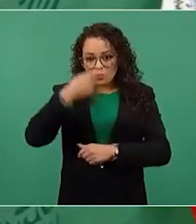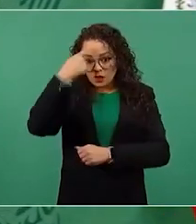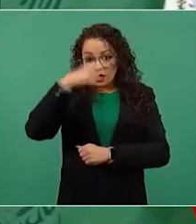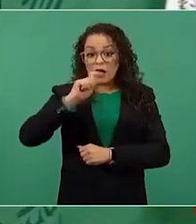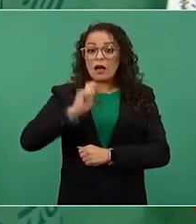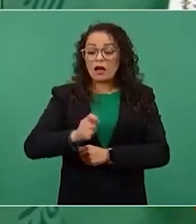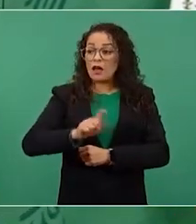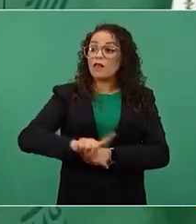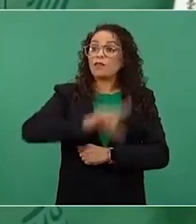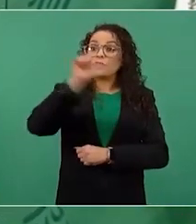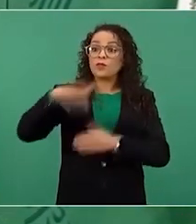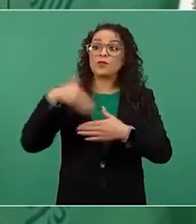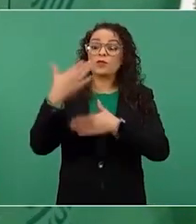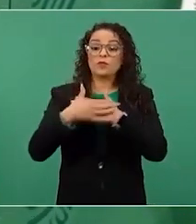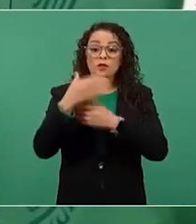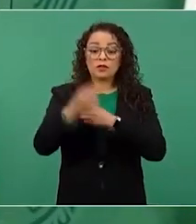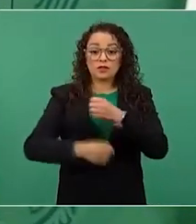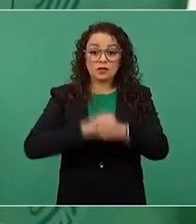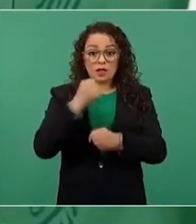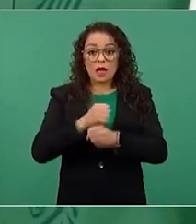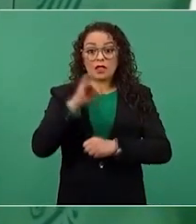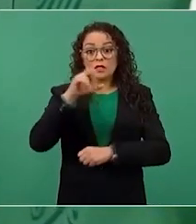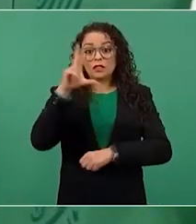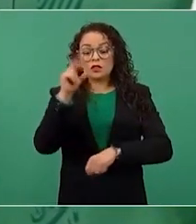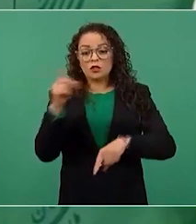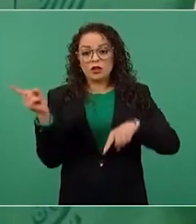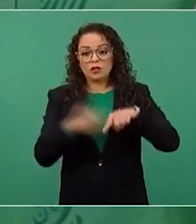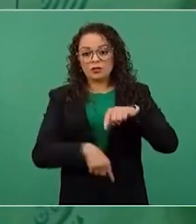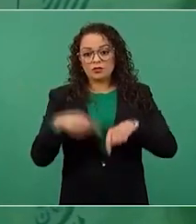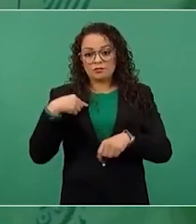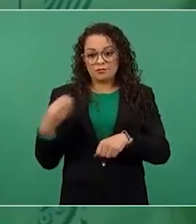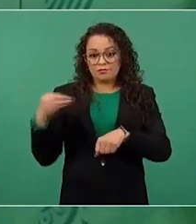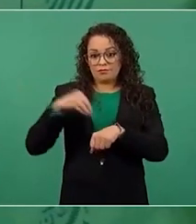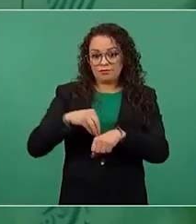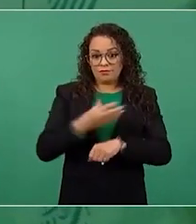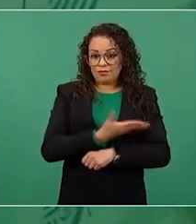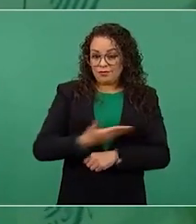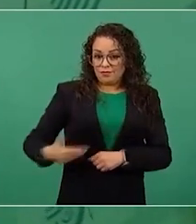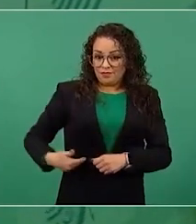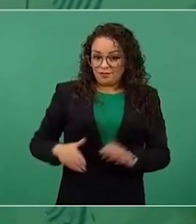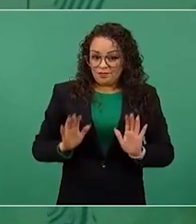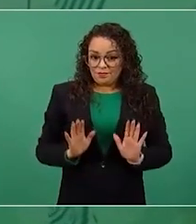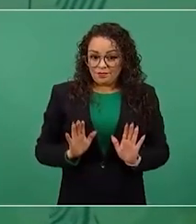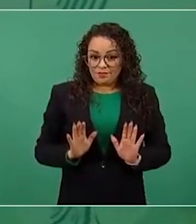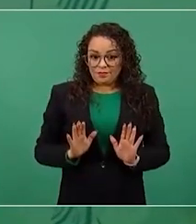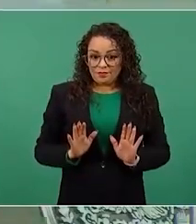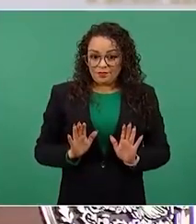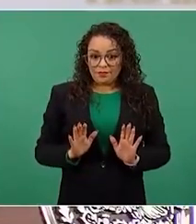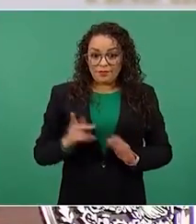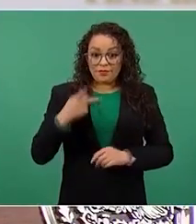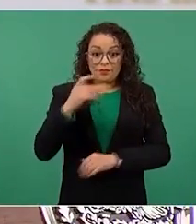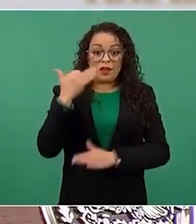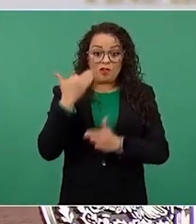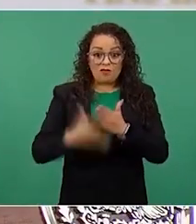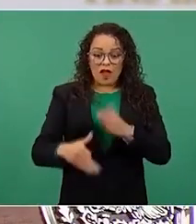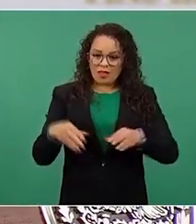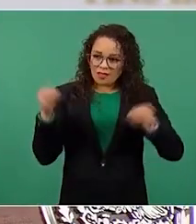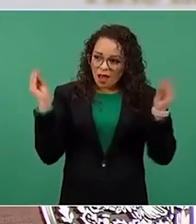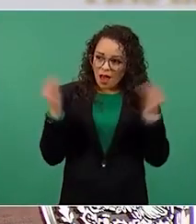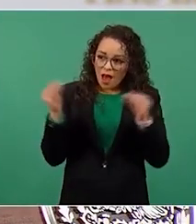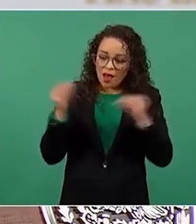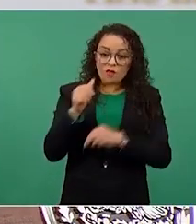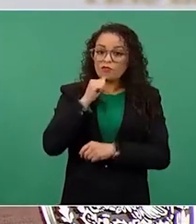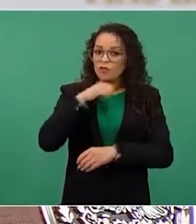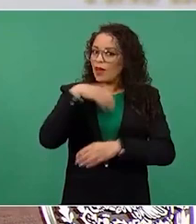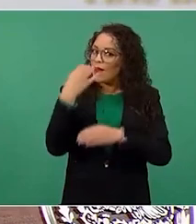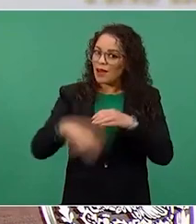aunque tampoco concluye el litigio. Pero